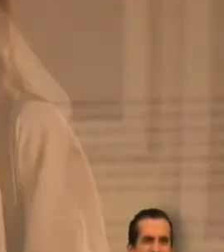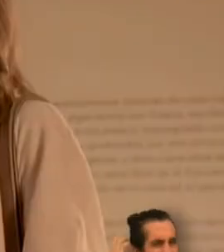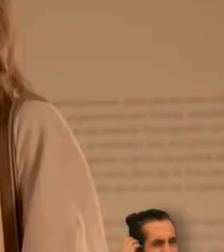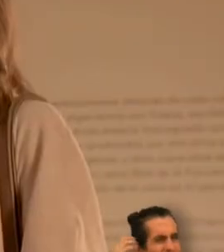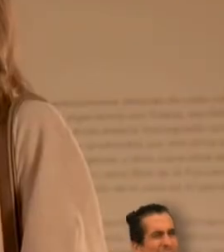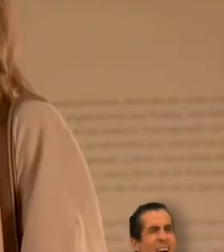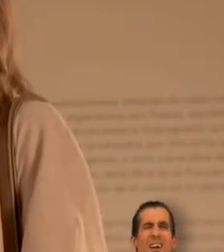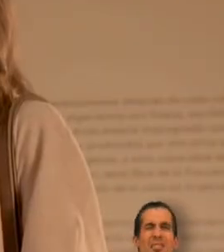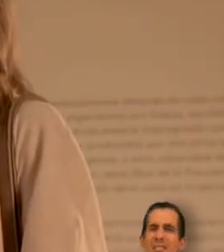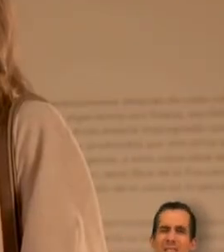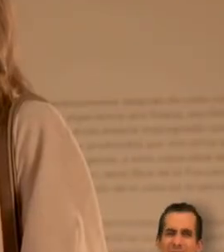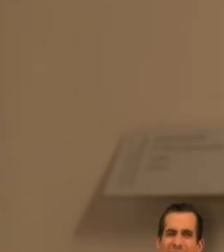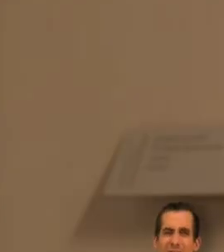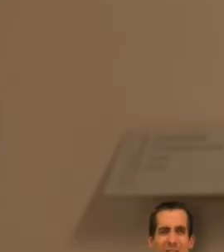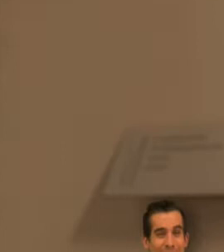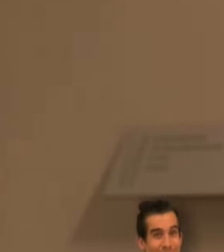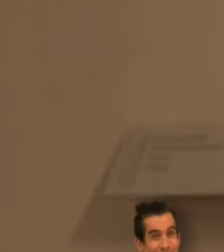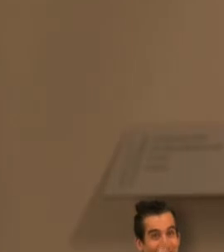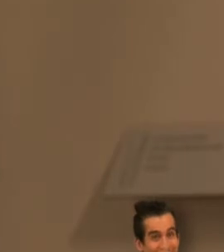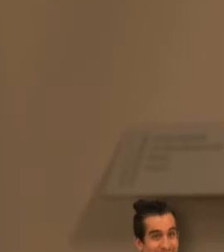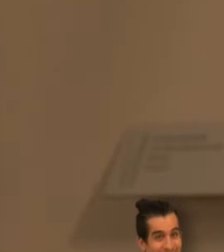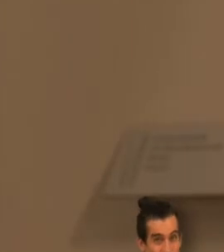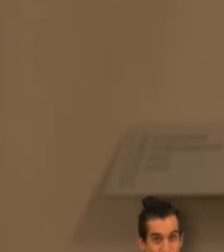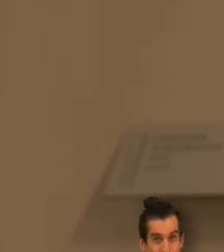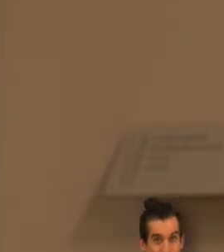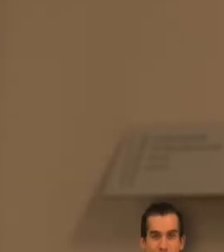11 PACA dinos el calendario para